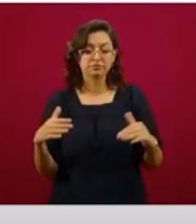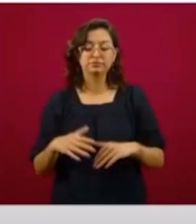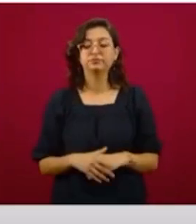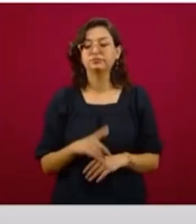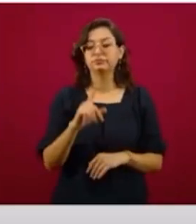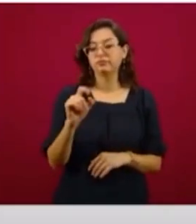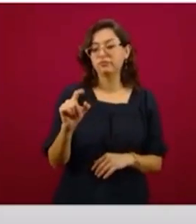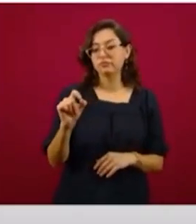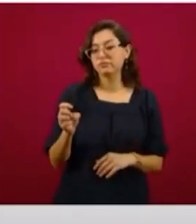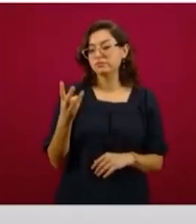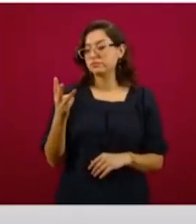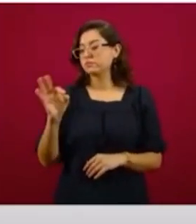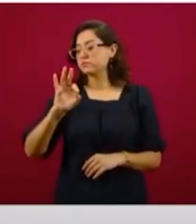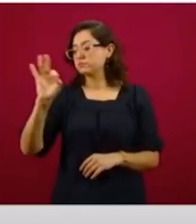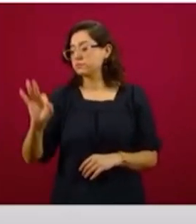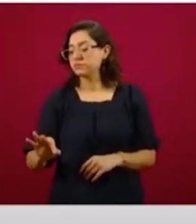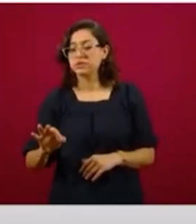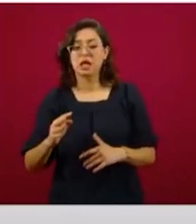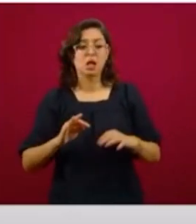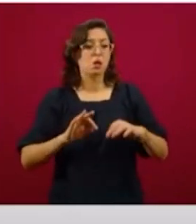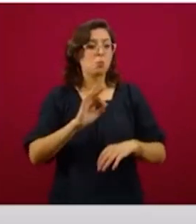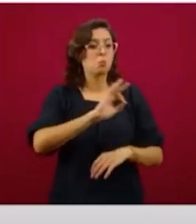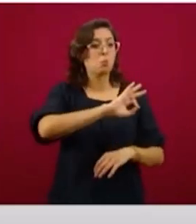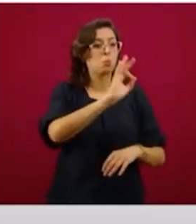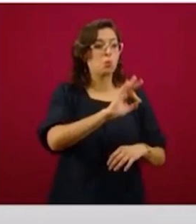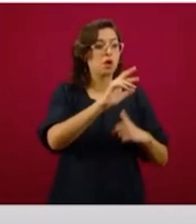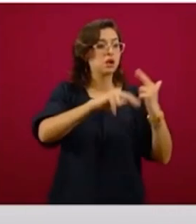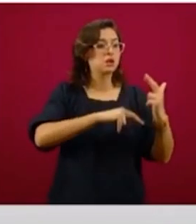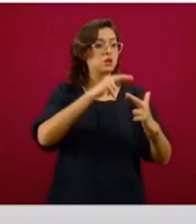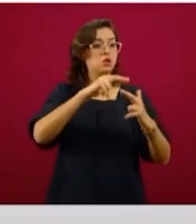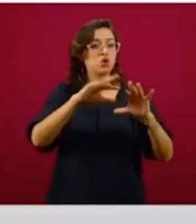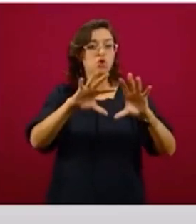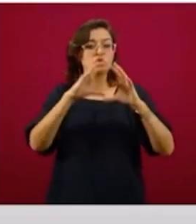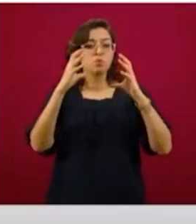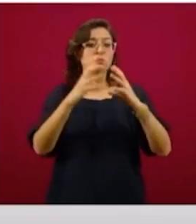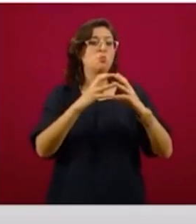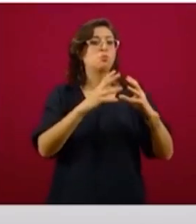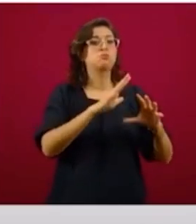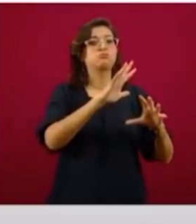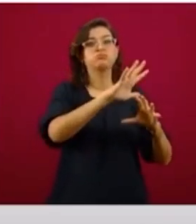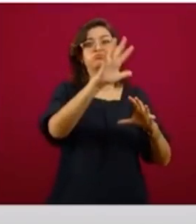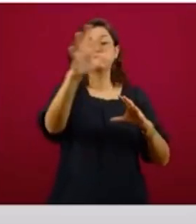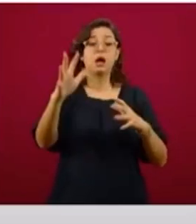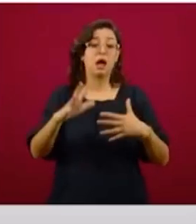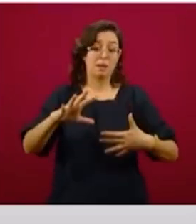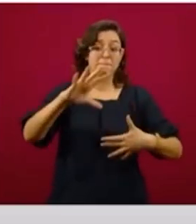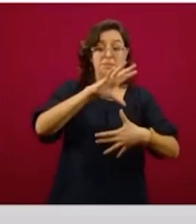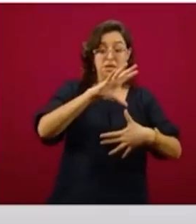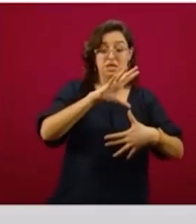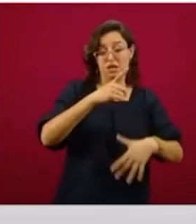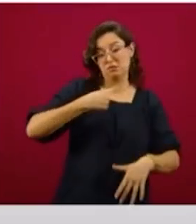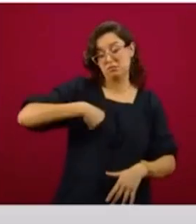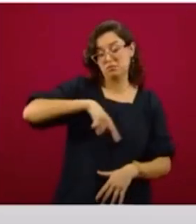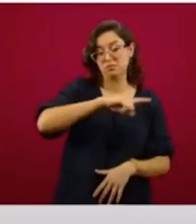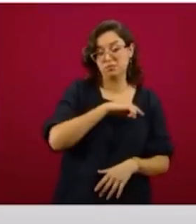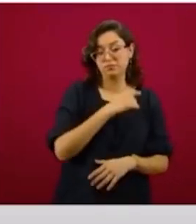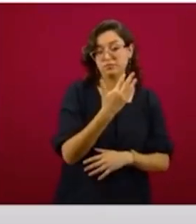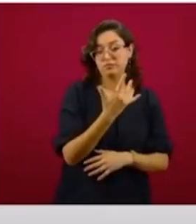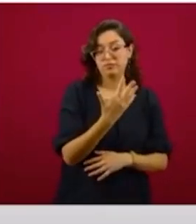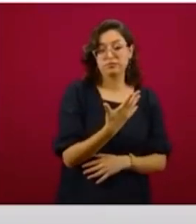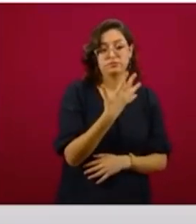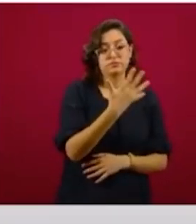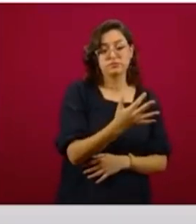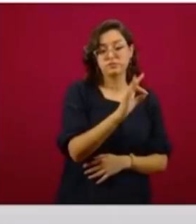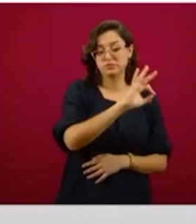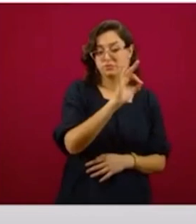porcentajes en las diferentes regiones que vemos que se ha mantenido igual, sobre todo de la región de las Américas, que es a la que pertenecemos, este 55 por